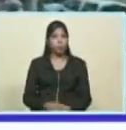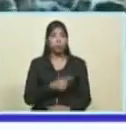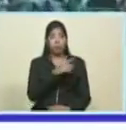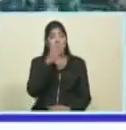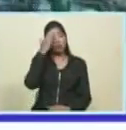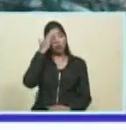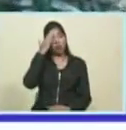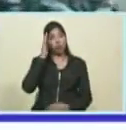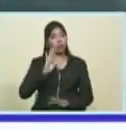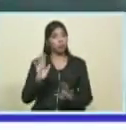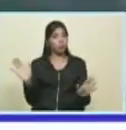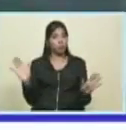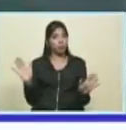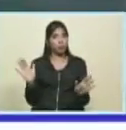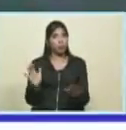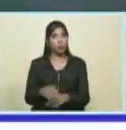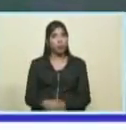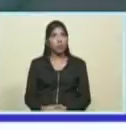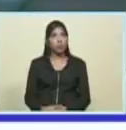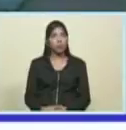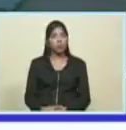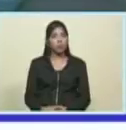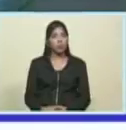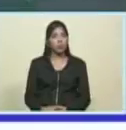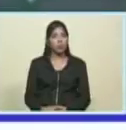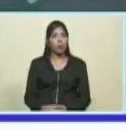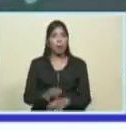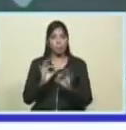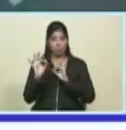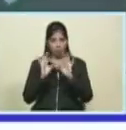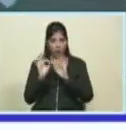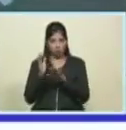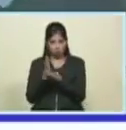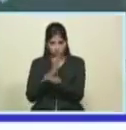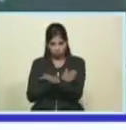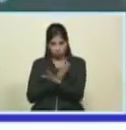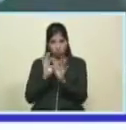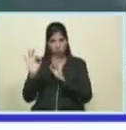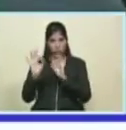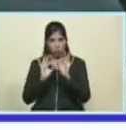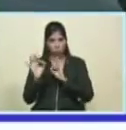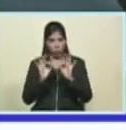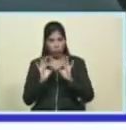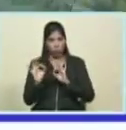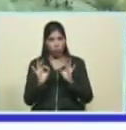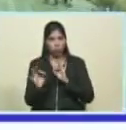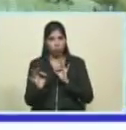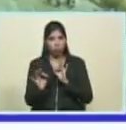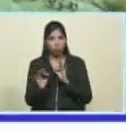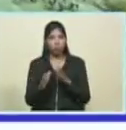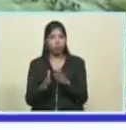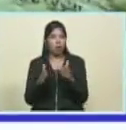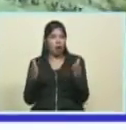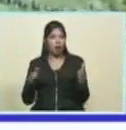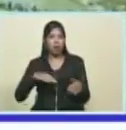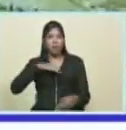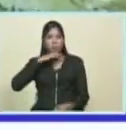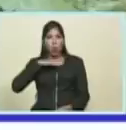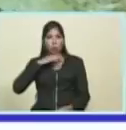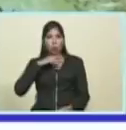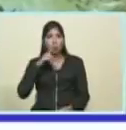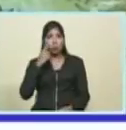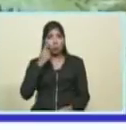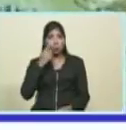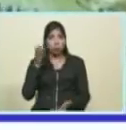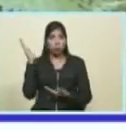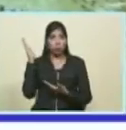pueblo de Cuba que estamos preparando grandes contingentes de apoyo ahí está el avión